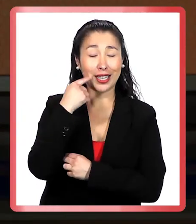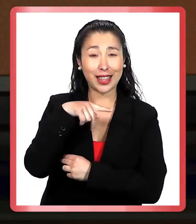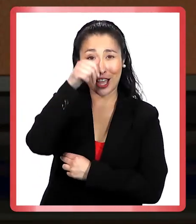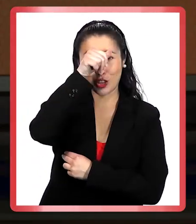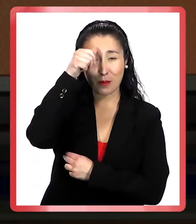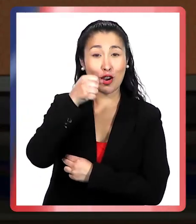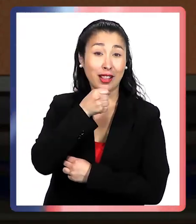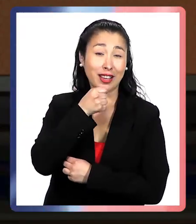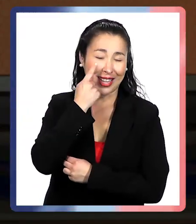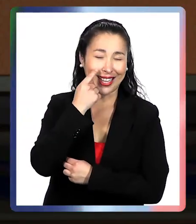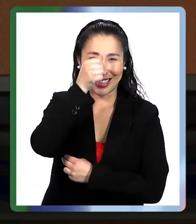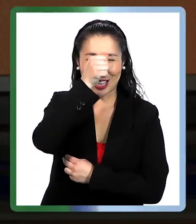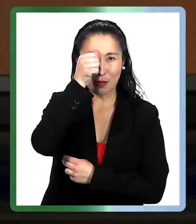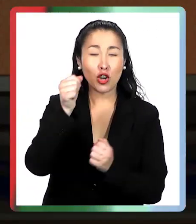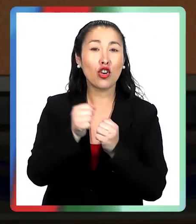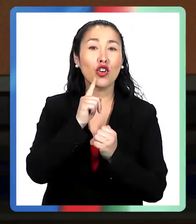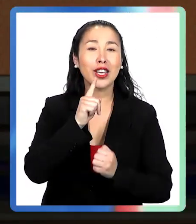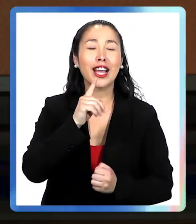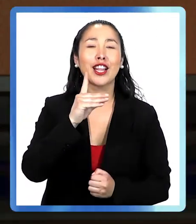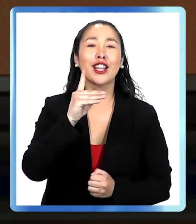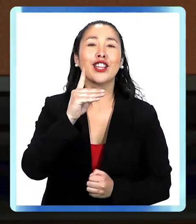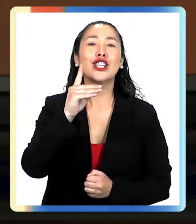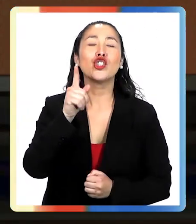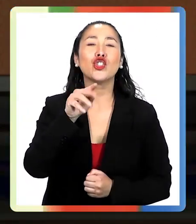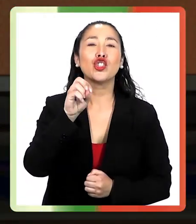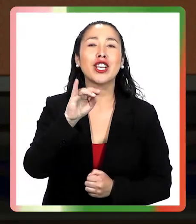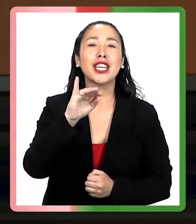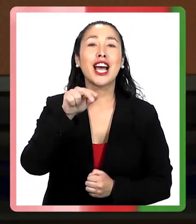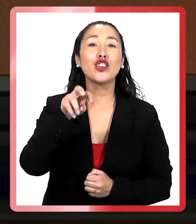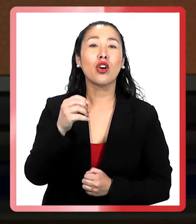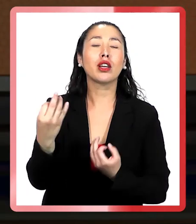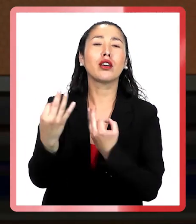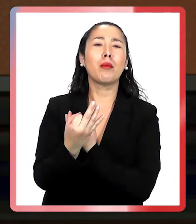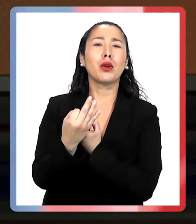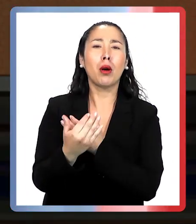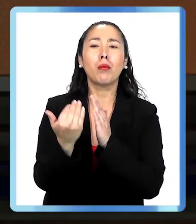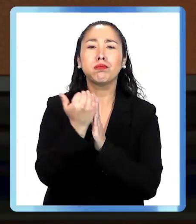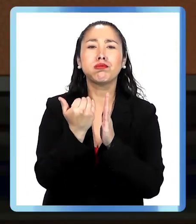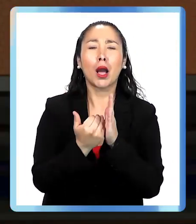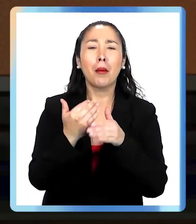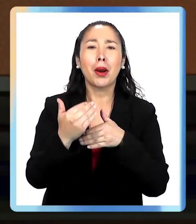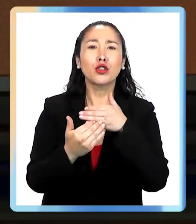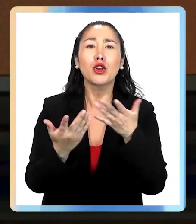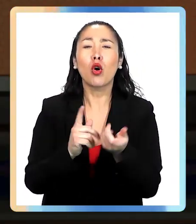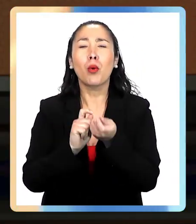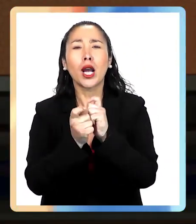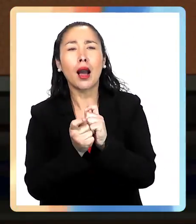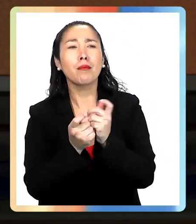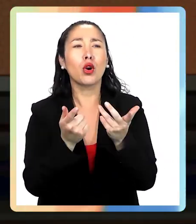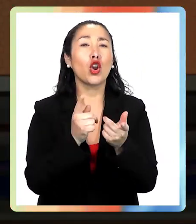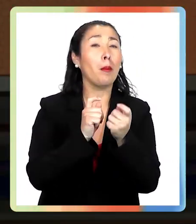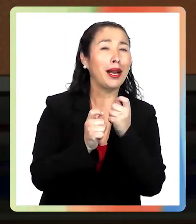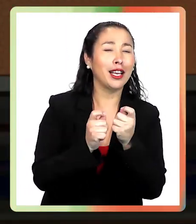día, el domingo, en la entrevista del domingo con el doctor Soriano que nos explicó el plan paso a paso, los cambios, las modificaciones,